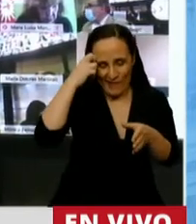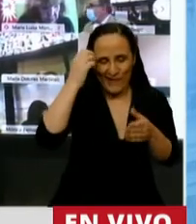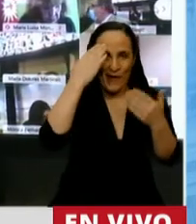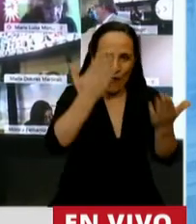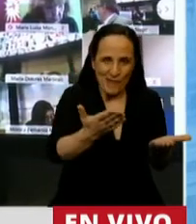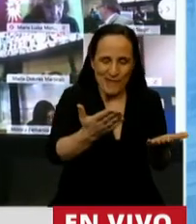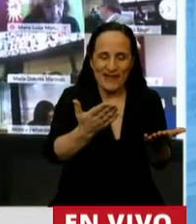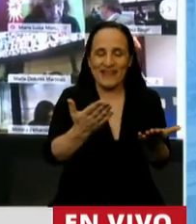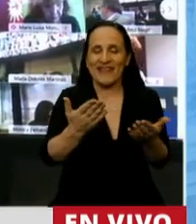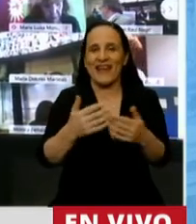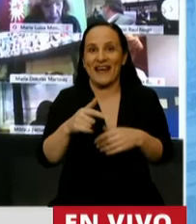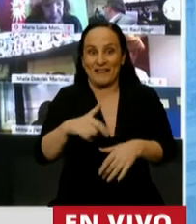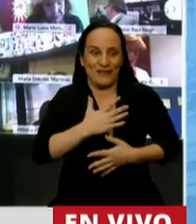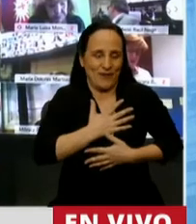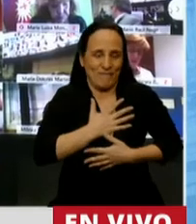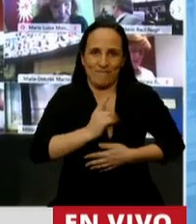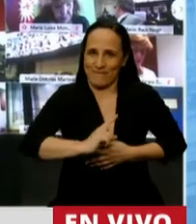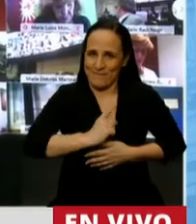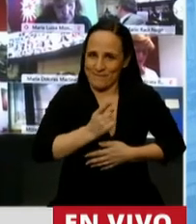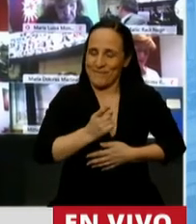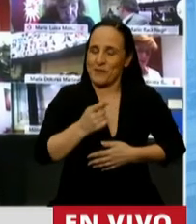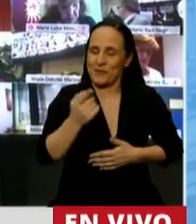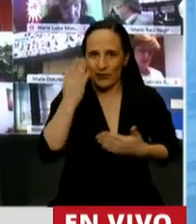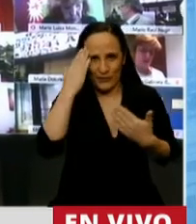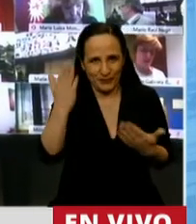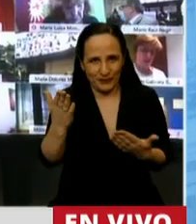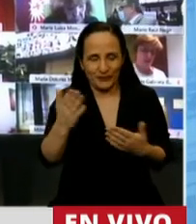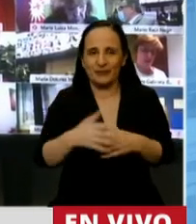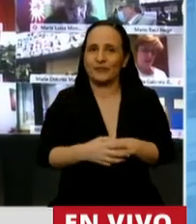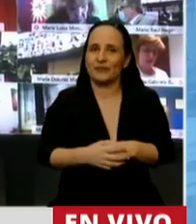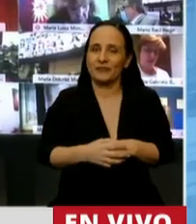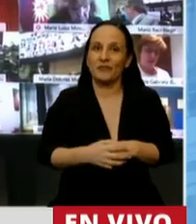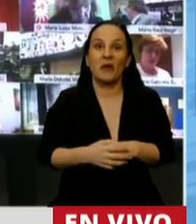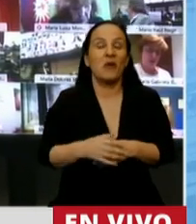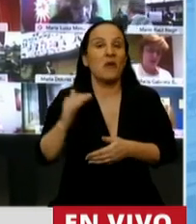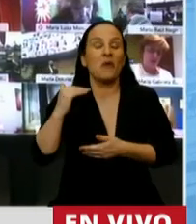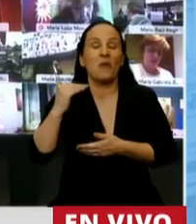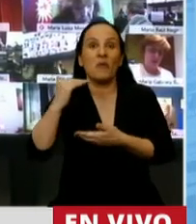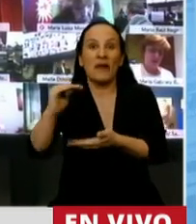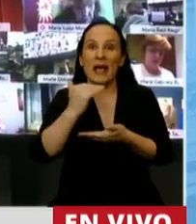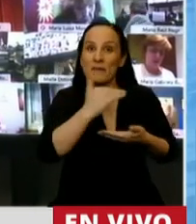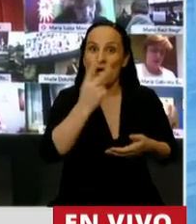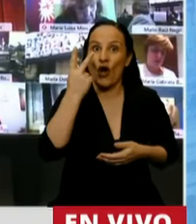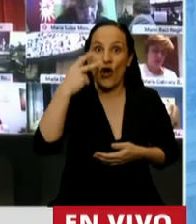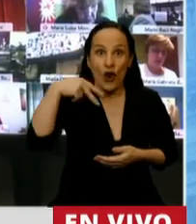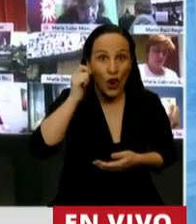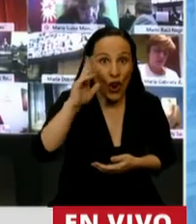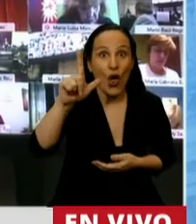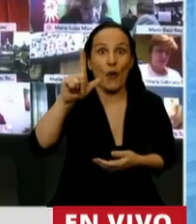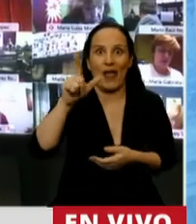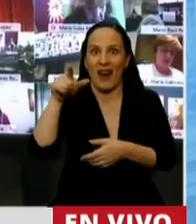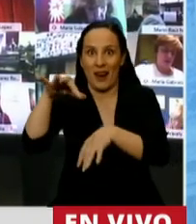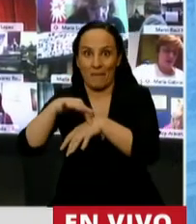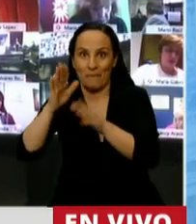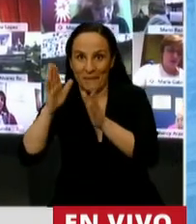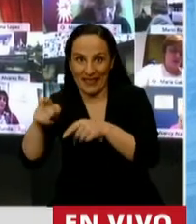ocasión, y me honro en hacerlo, a dos premios Nobel, uno de medicina,